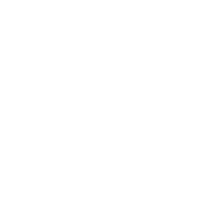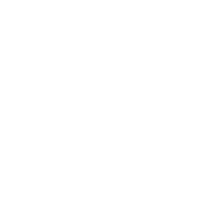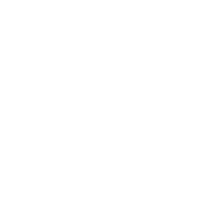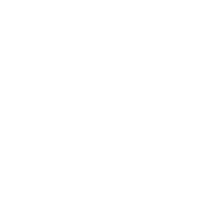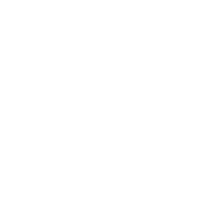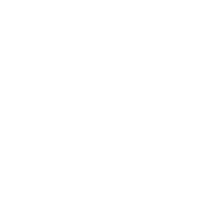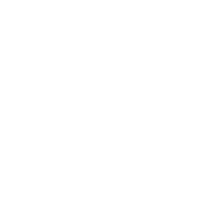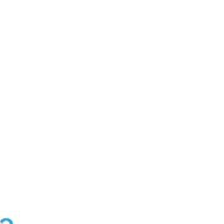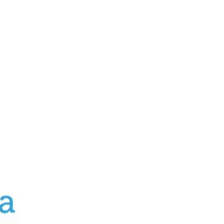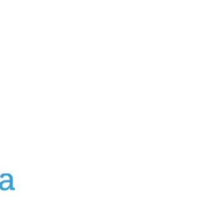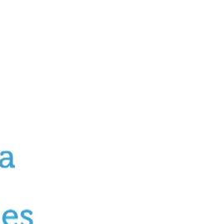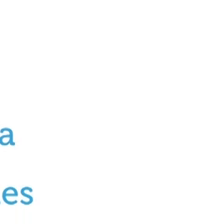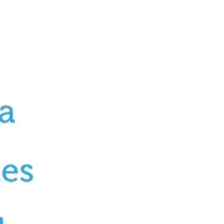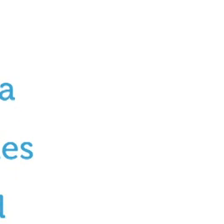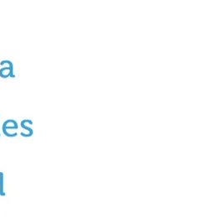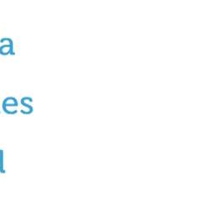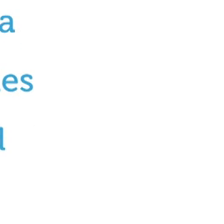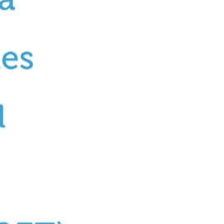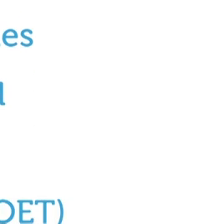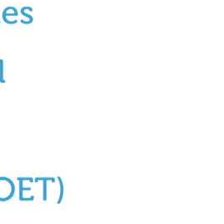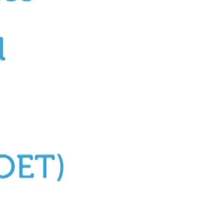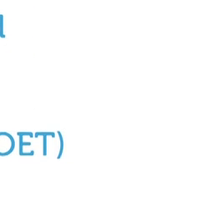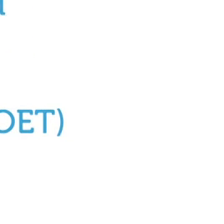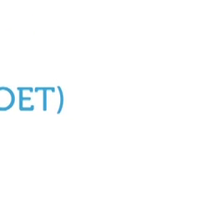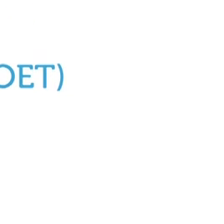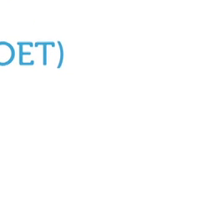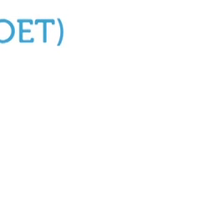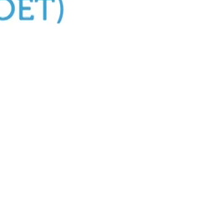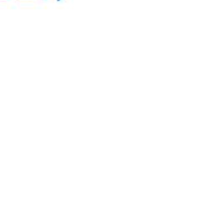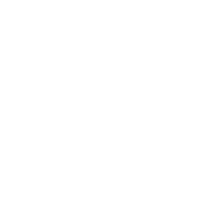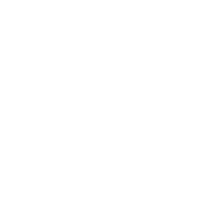¡Gracias! ¡Gracias!